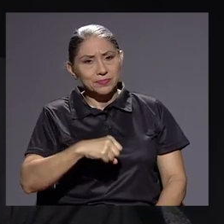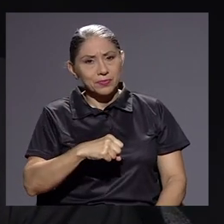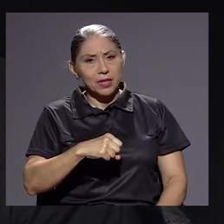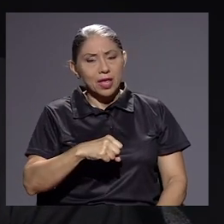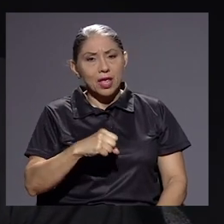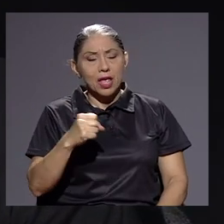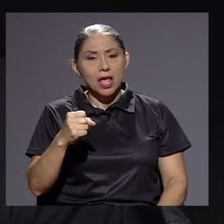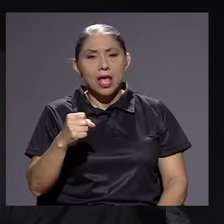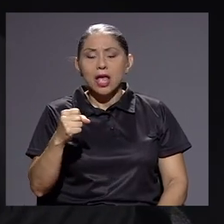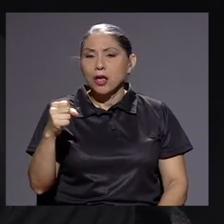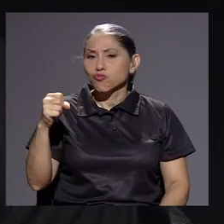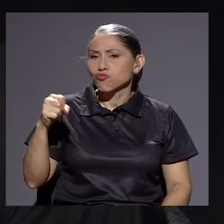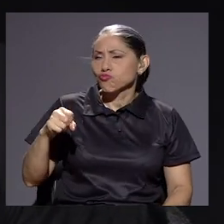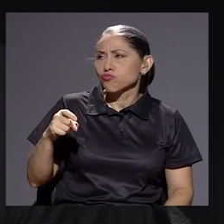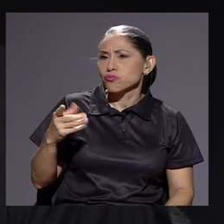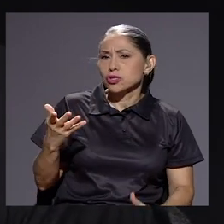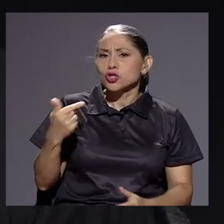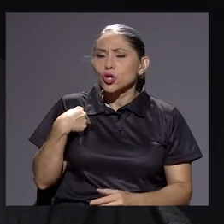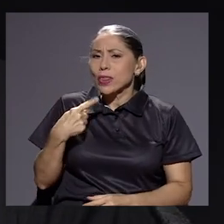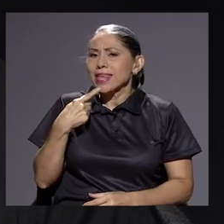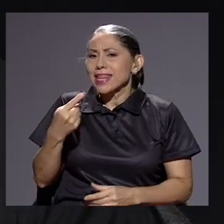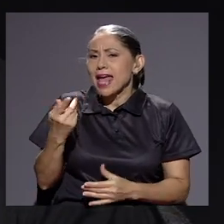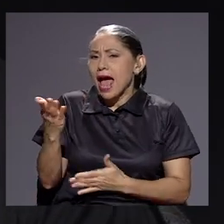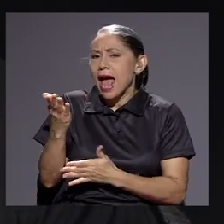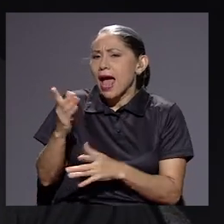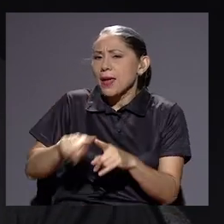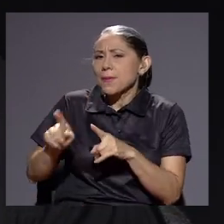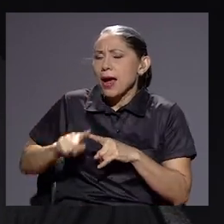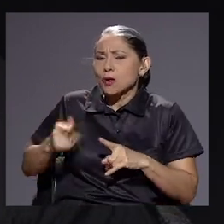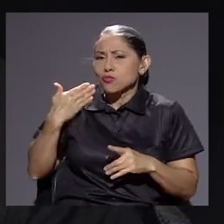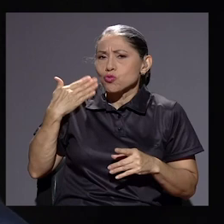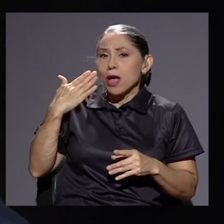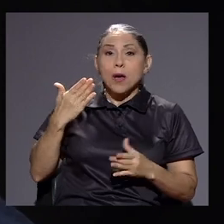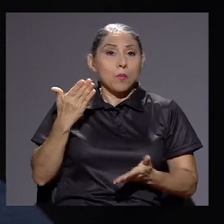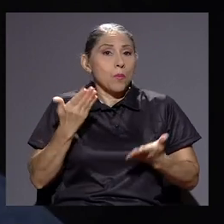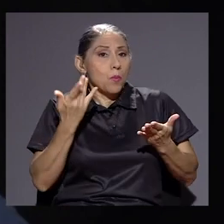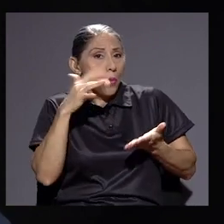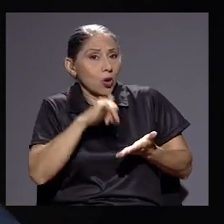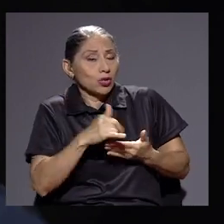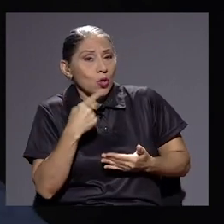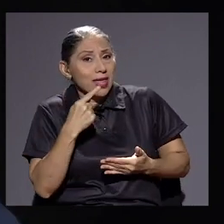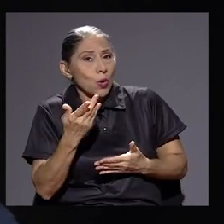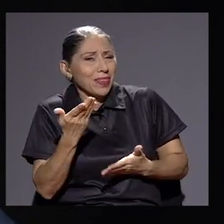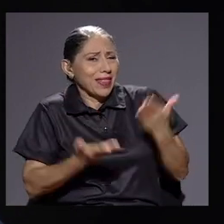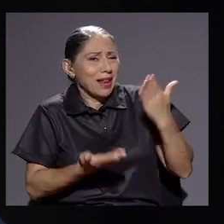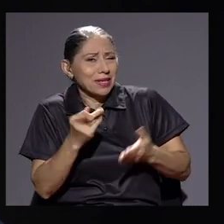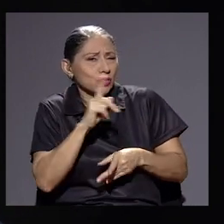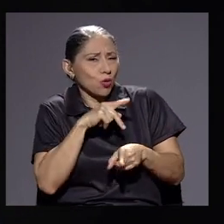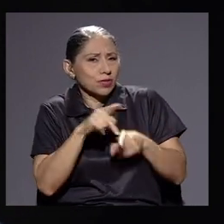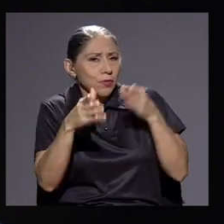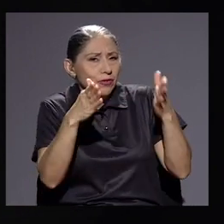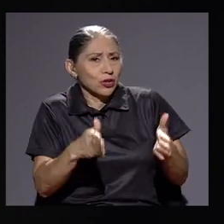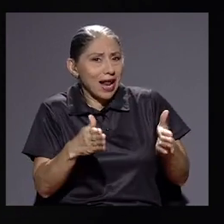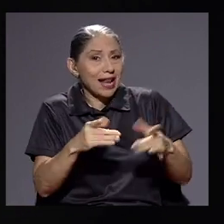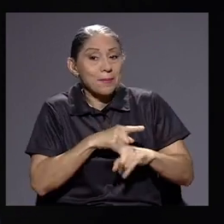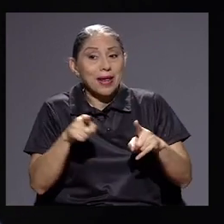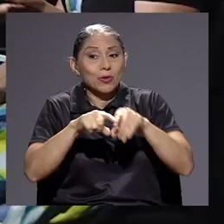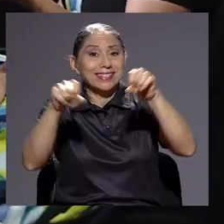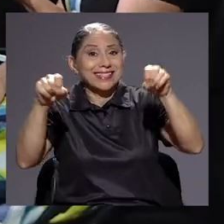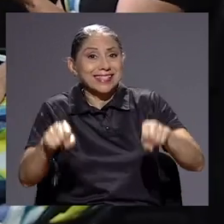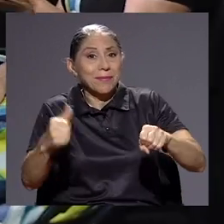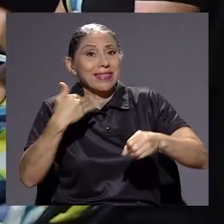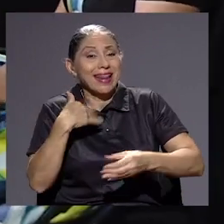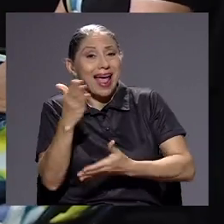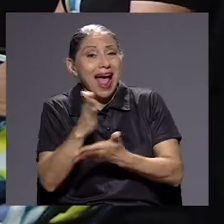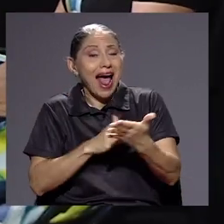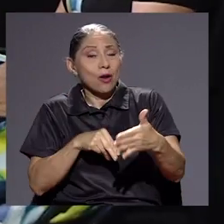factores ahí, no puedo conocerlo... Pero eso digo que tal vez no es profesional, sino hay algo en el sistema que lo hace no lograrlo. primero